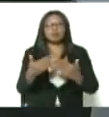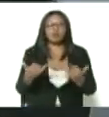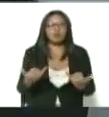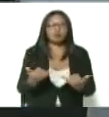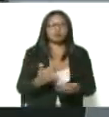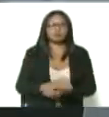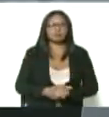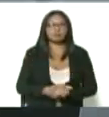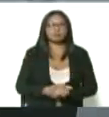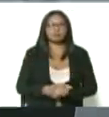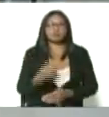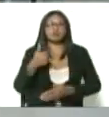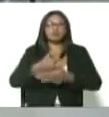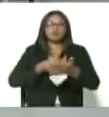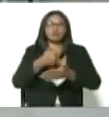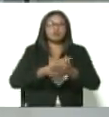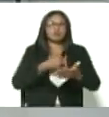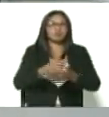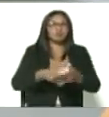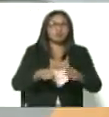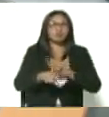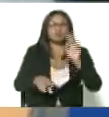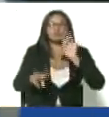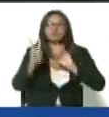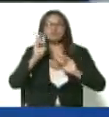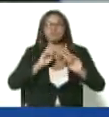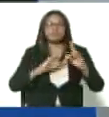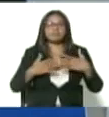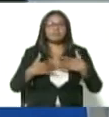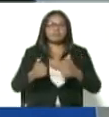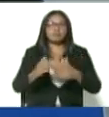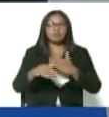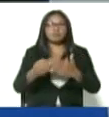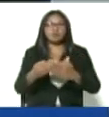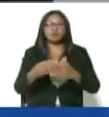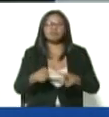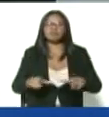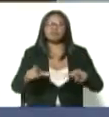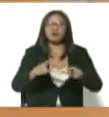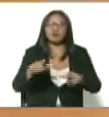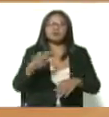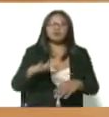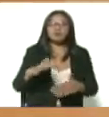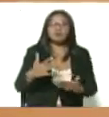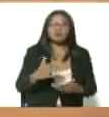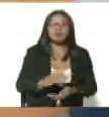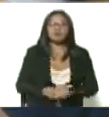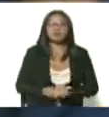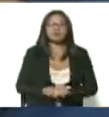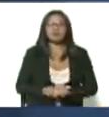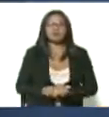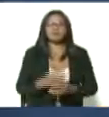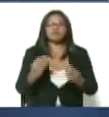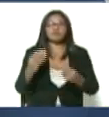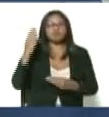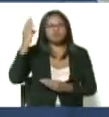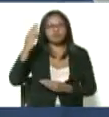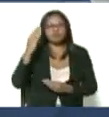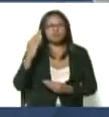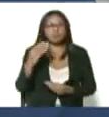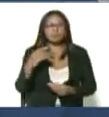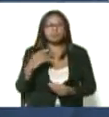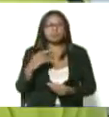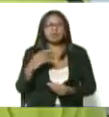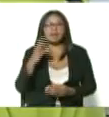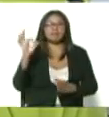primera lucha de combate el personal sanitario el personal de salud que se encuentra ubicado en áreas de alta concentración viral que